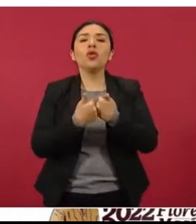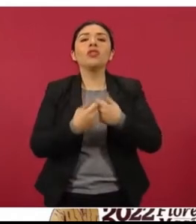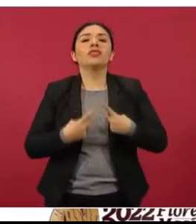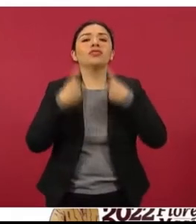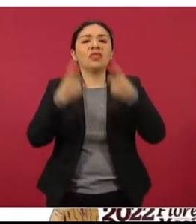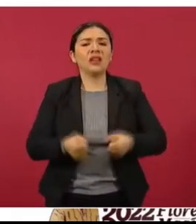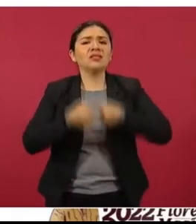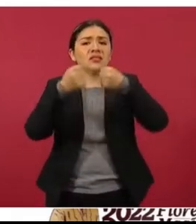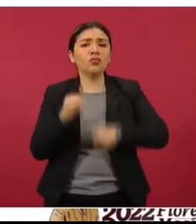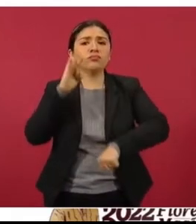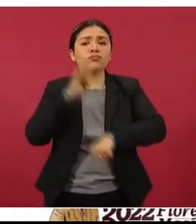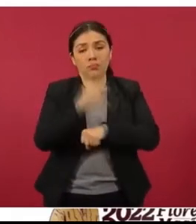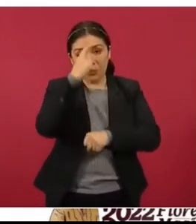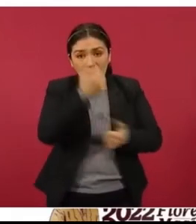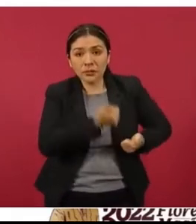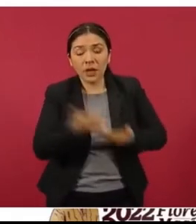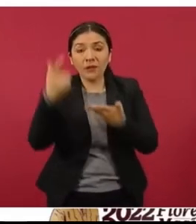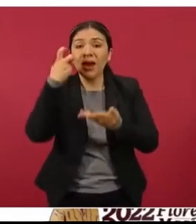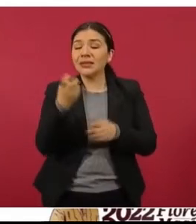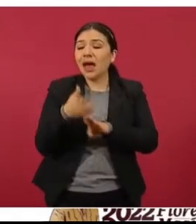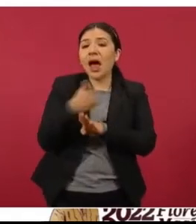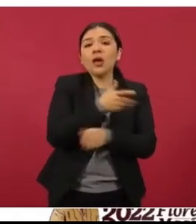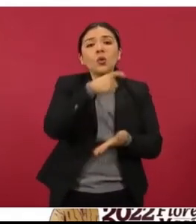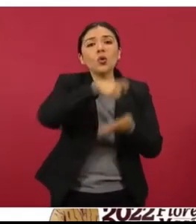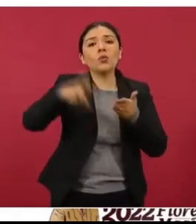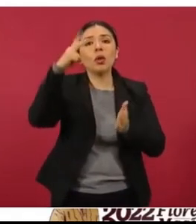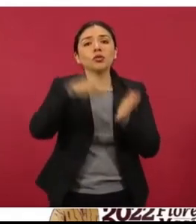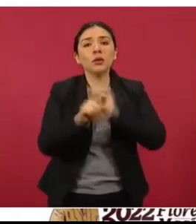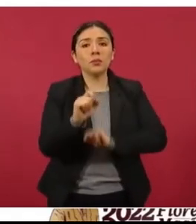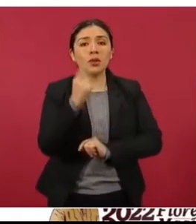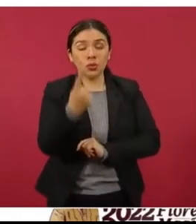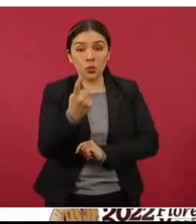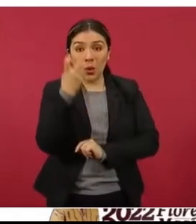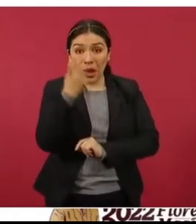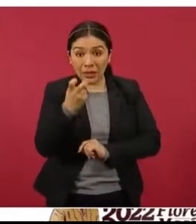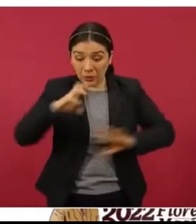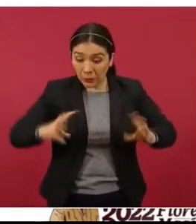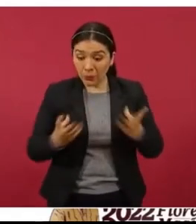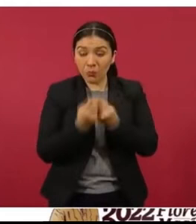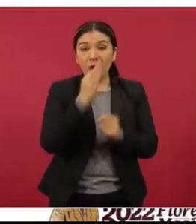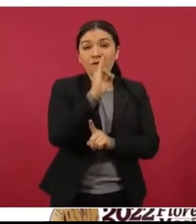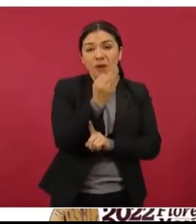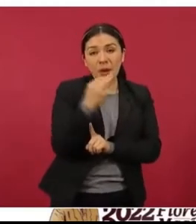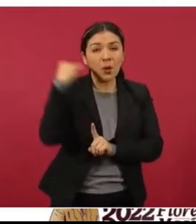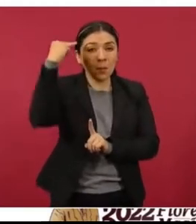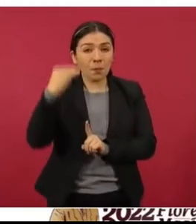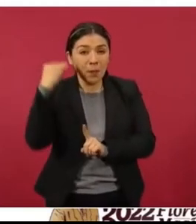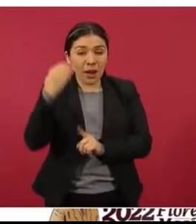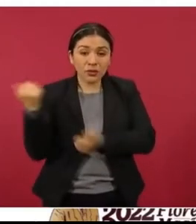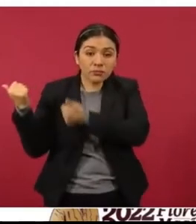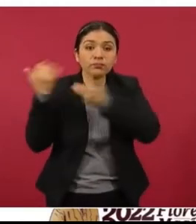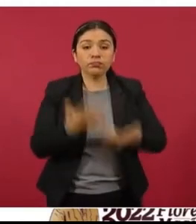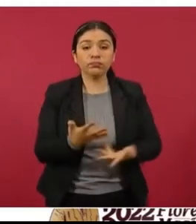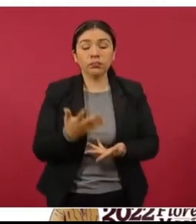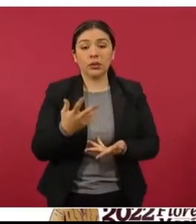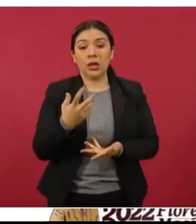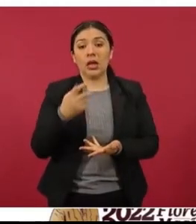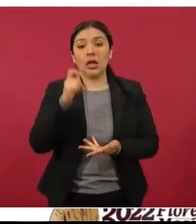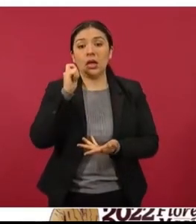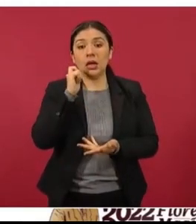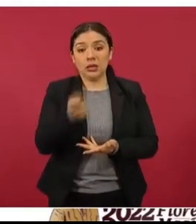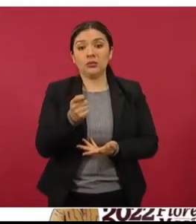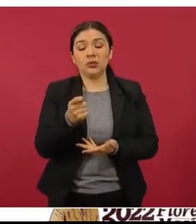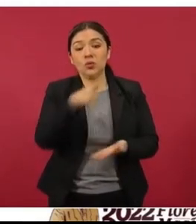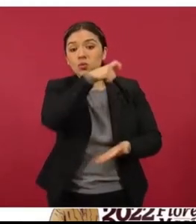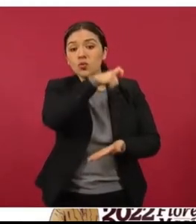derivado de la compra 2021. Recibiremos entonces, en febrero y marzo de este año, por